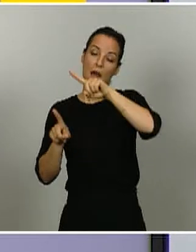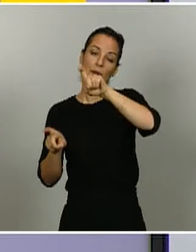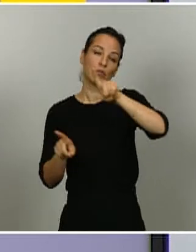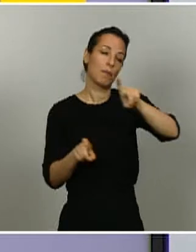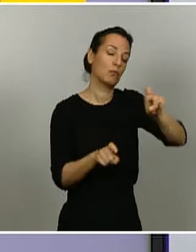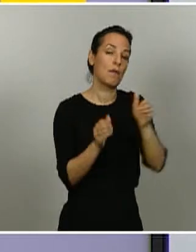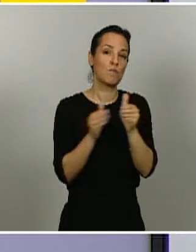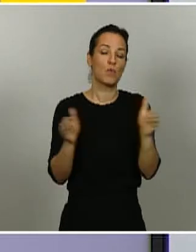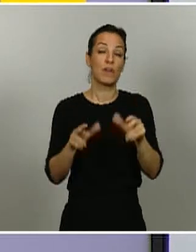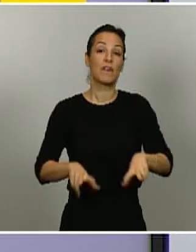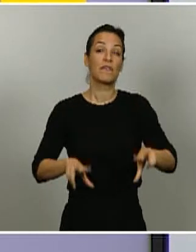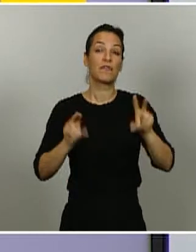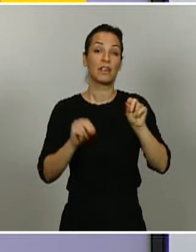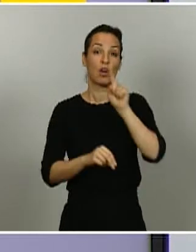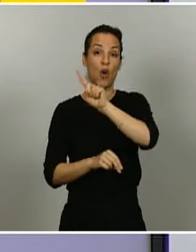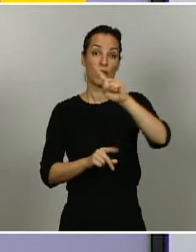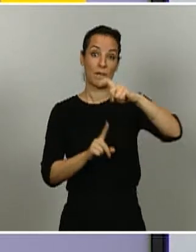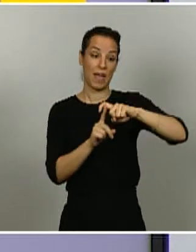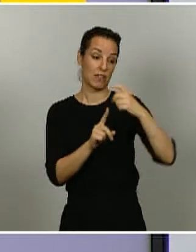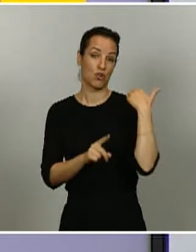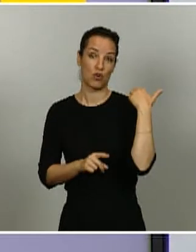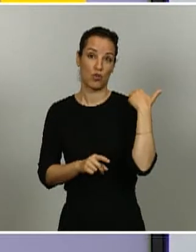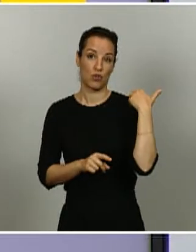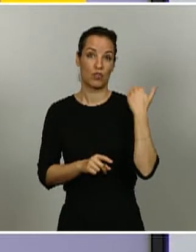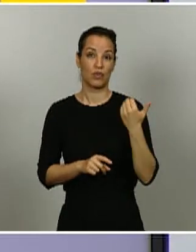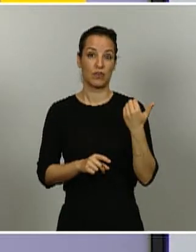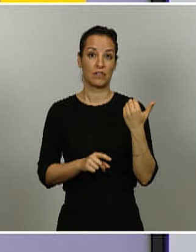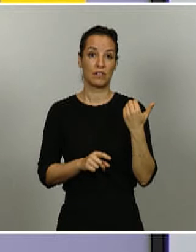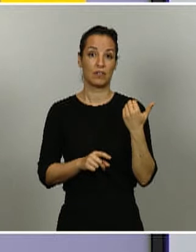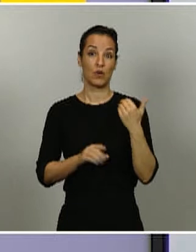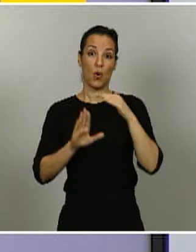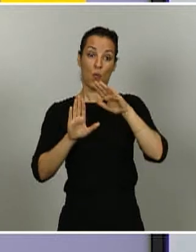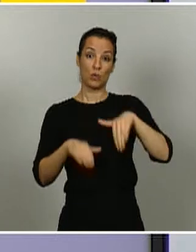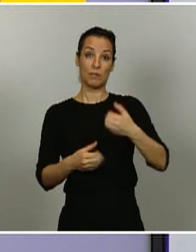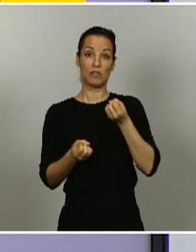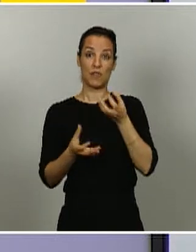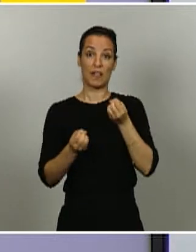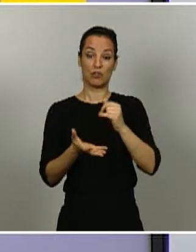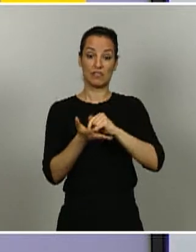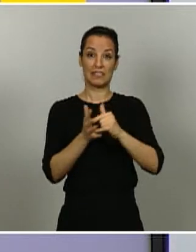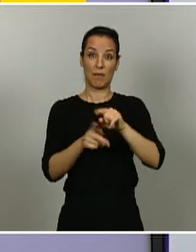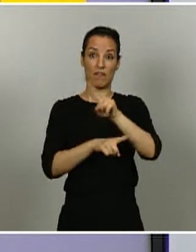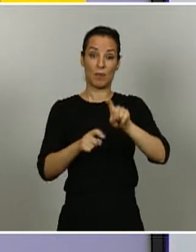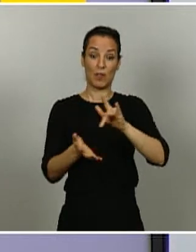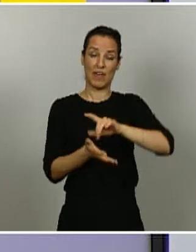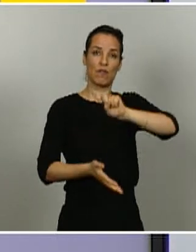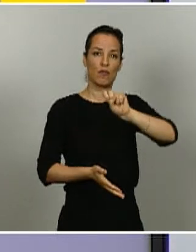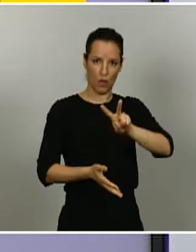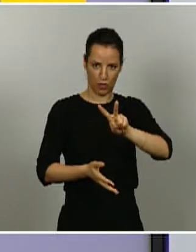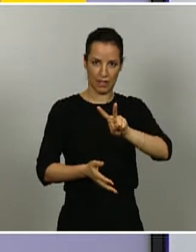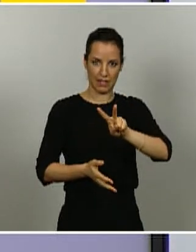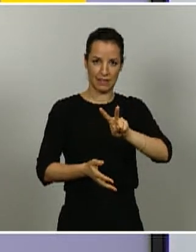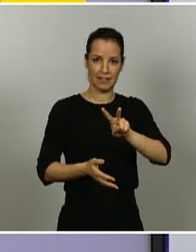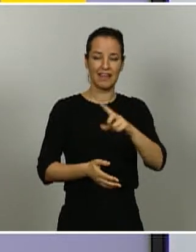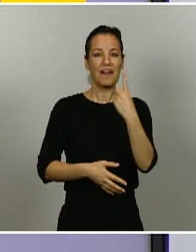mayo, más los últimos datos se metieron en el sistema informático el día 12 y no tenemos todavía analizada